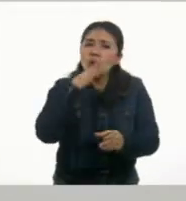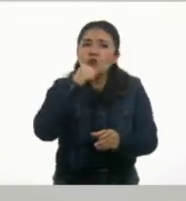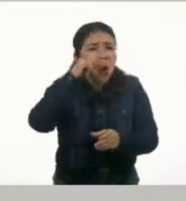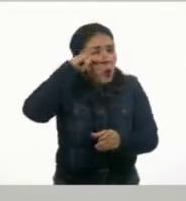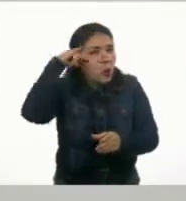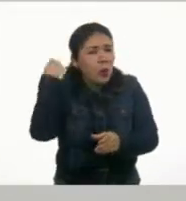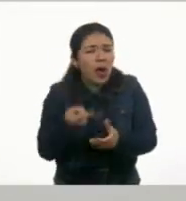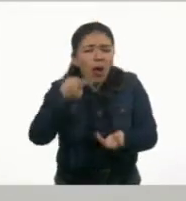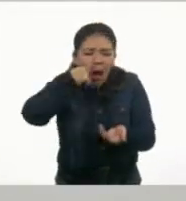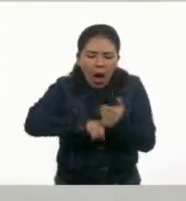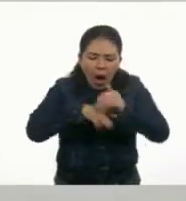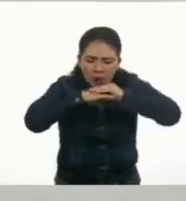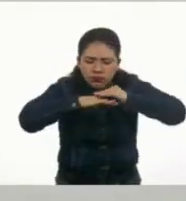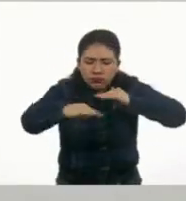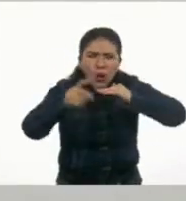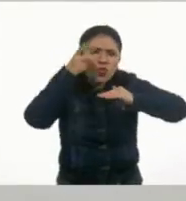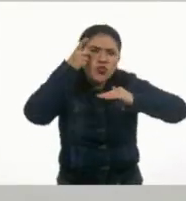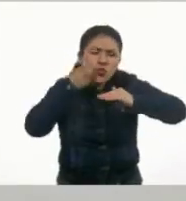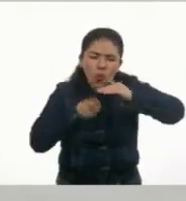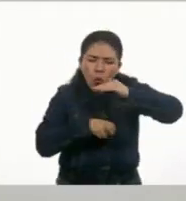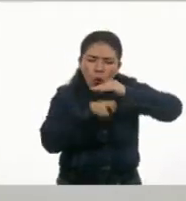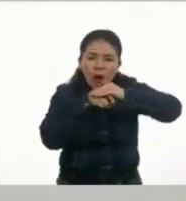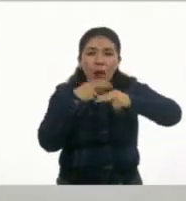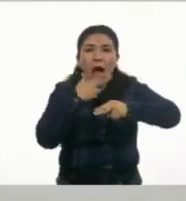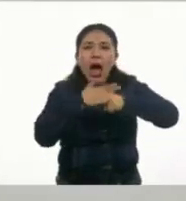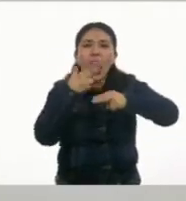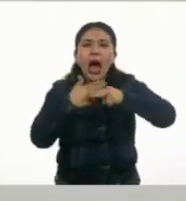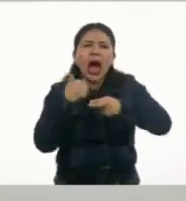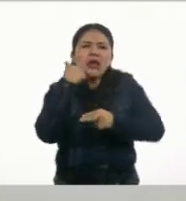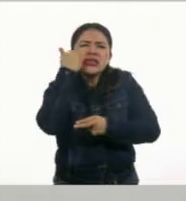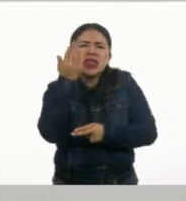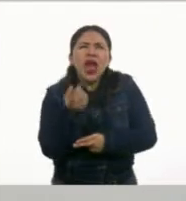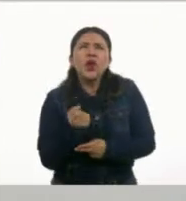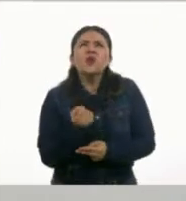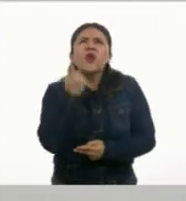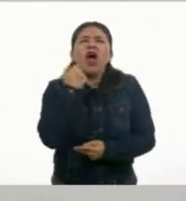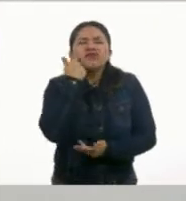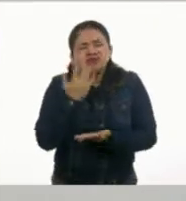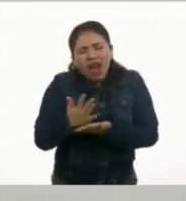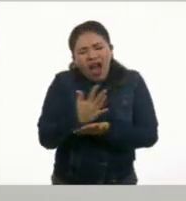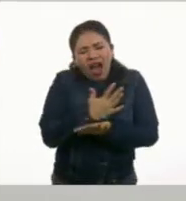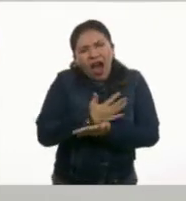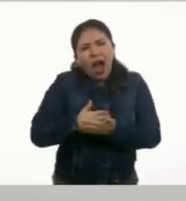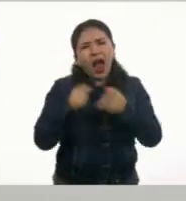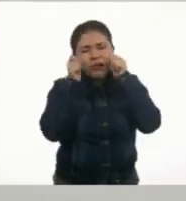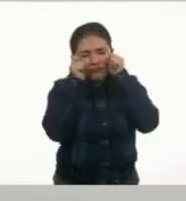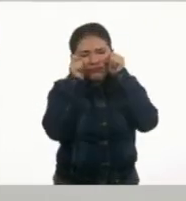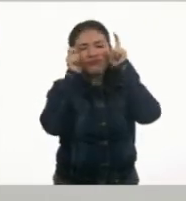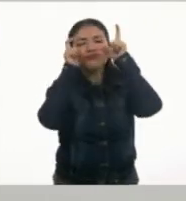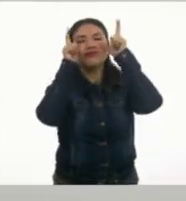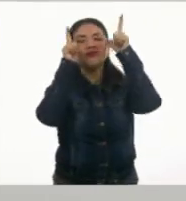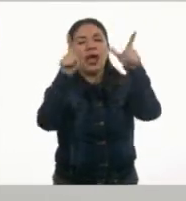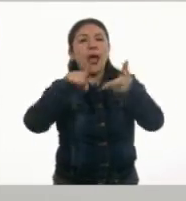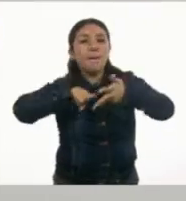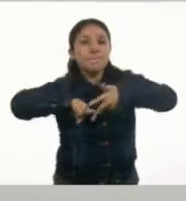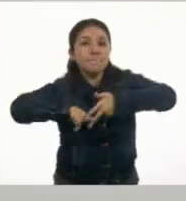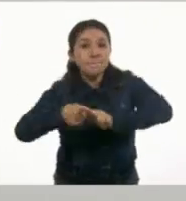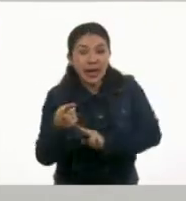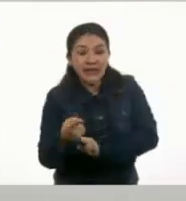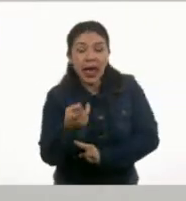Duermen en el secreto de la tierra hasta que se le ocurre a una de ellas despertarse.